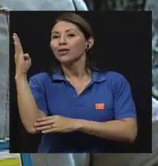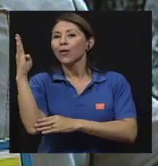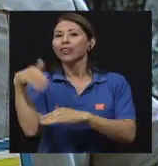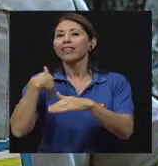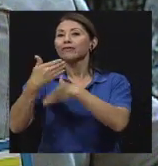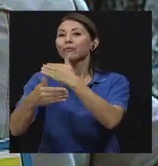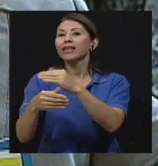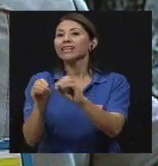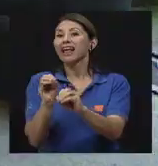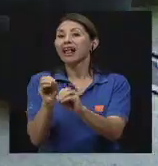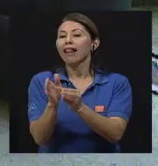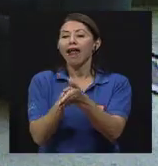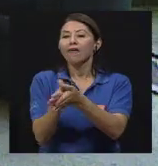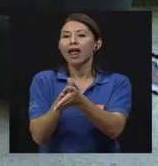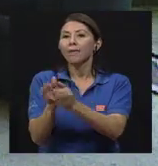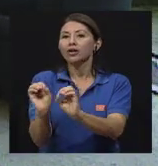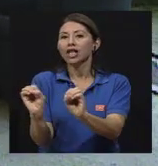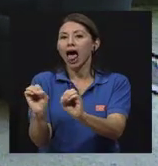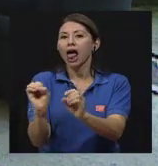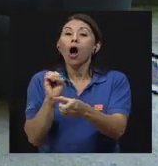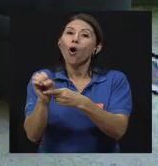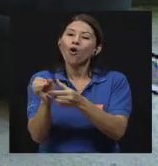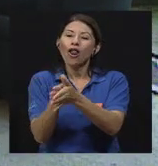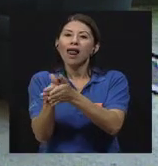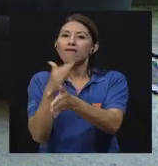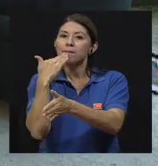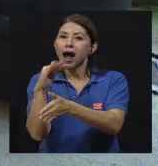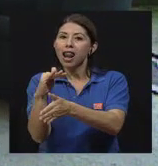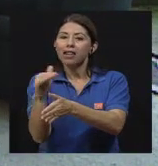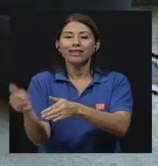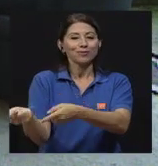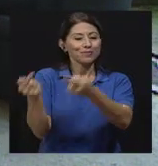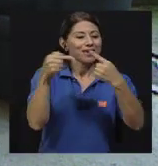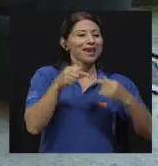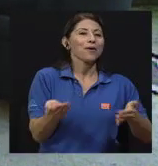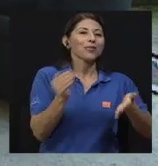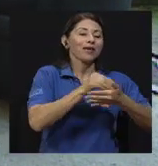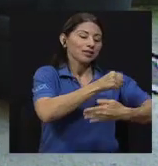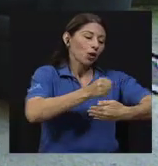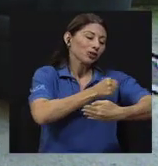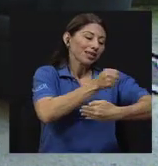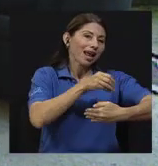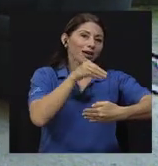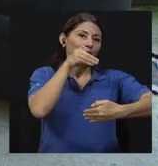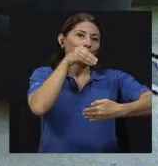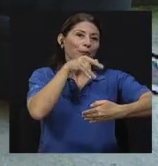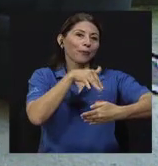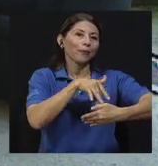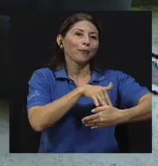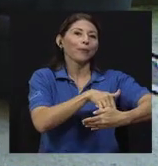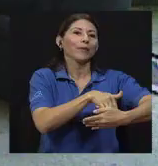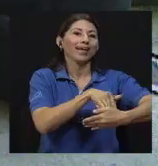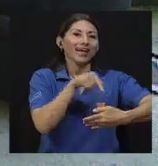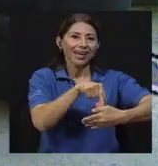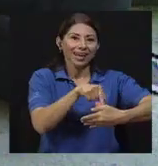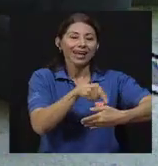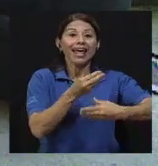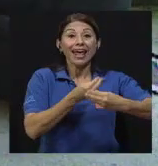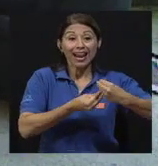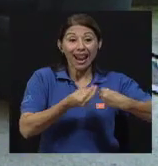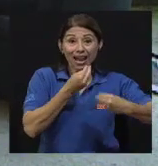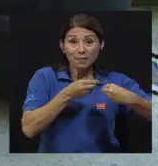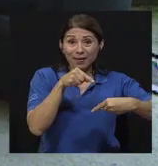indebido del lavado de manos y la transmite a través del alimento. El alimento va a proteger estas bacterias, especialmente aquellos